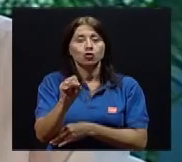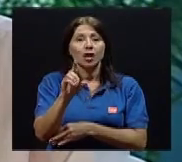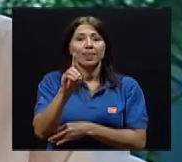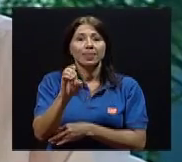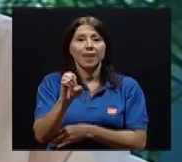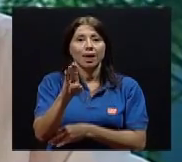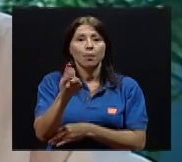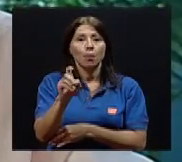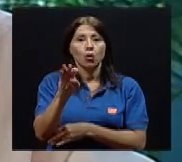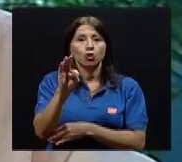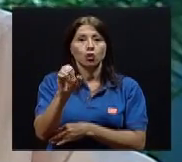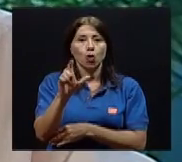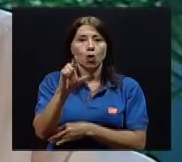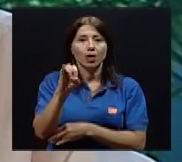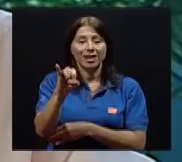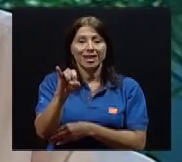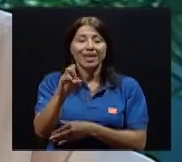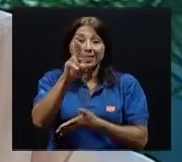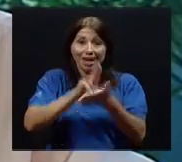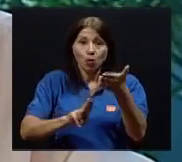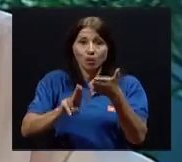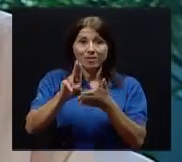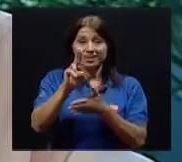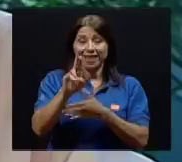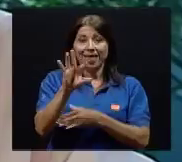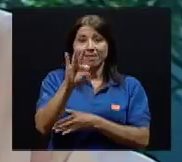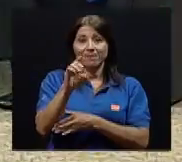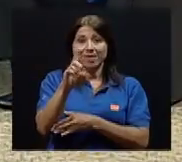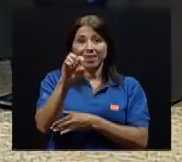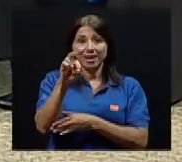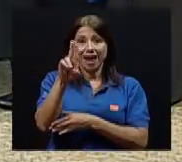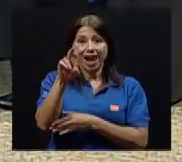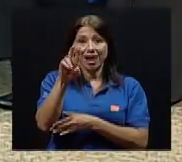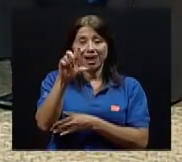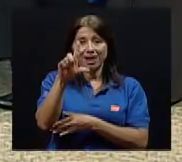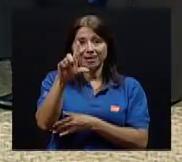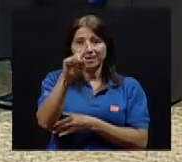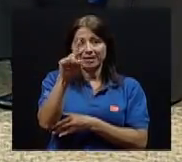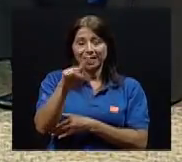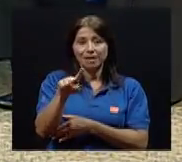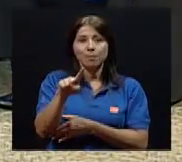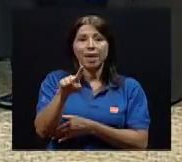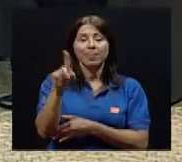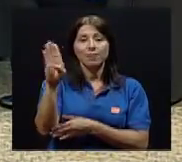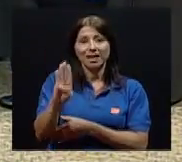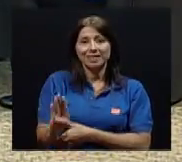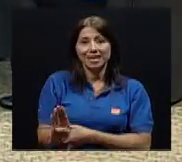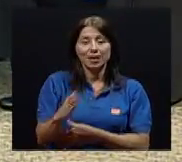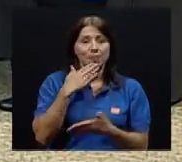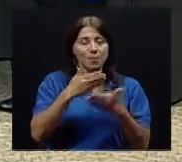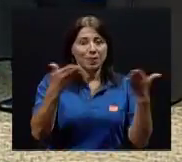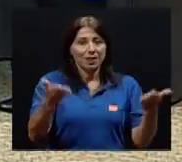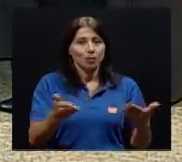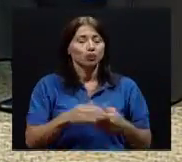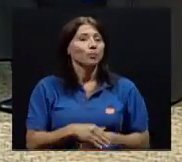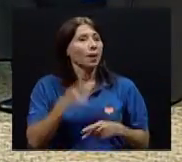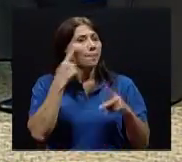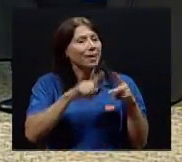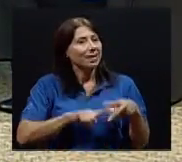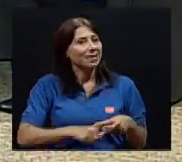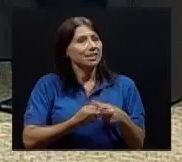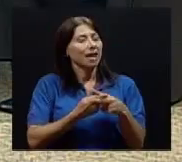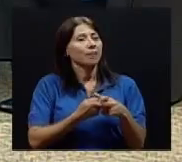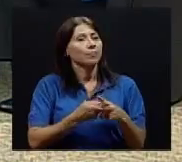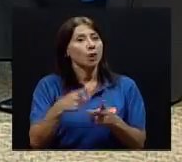la Universidad Federal de Sergipa de Brasil. Bienvenidos y bienvenida. Muchas gracias. Para iniciar, Isaura, porque muchas